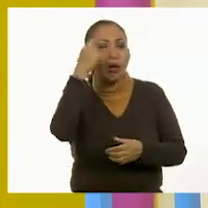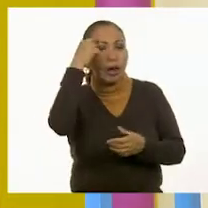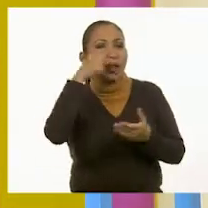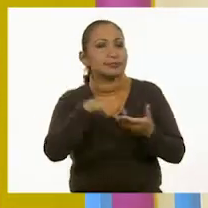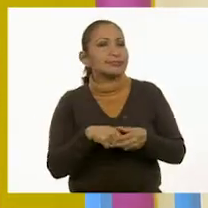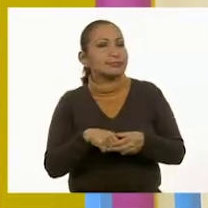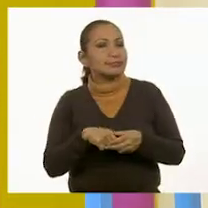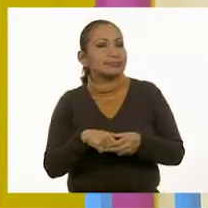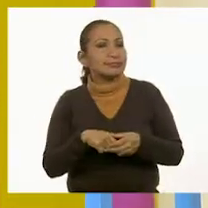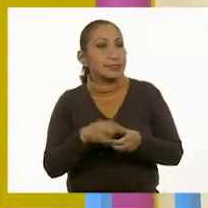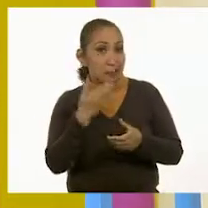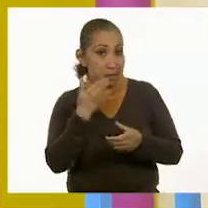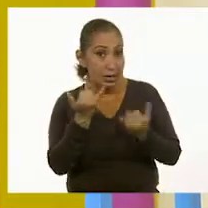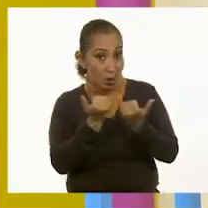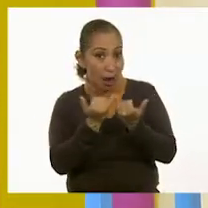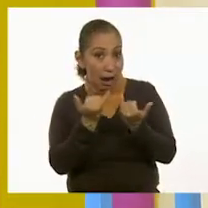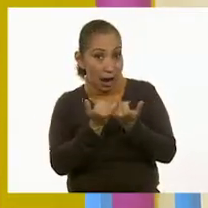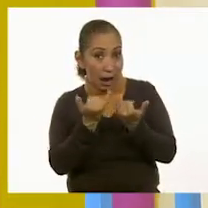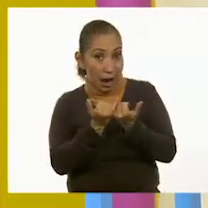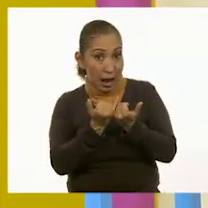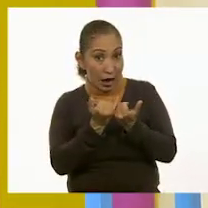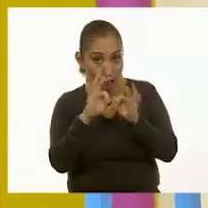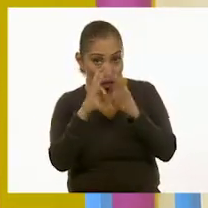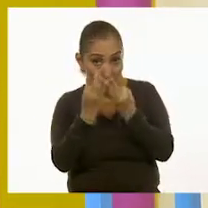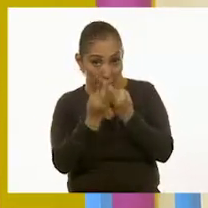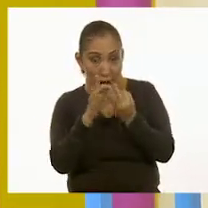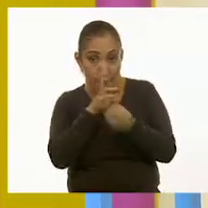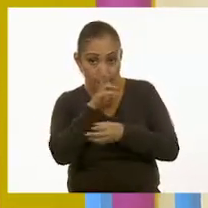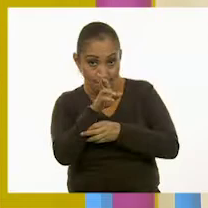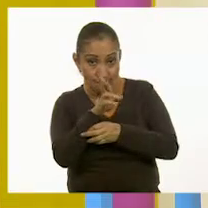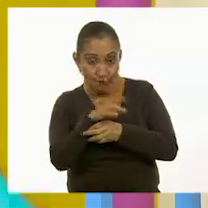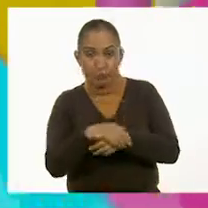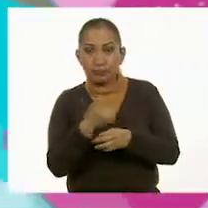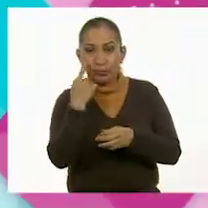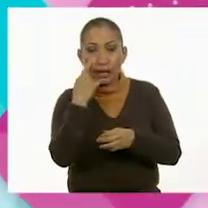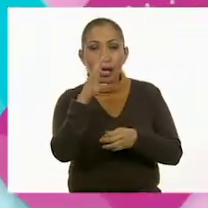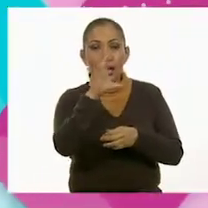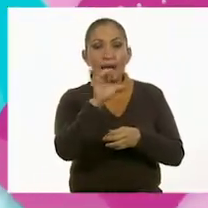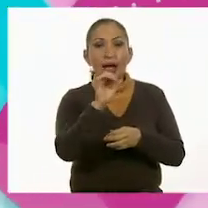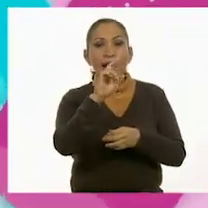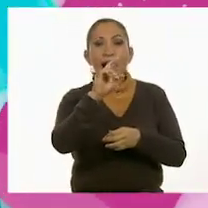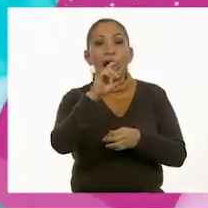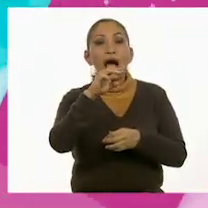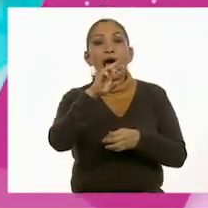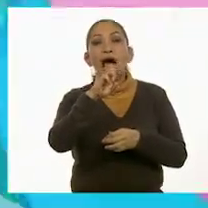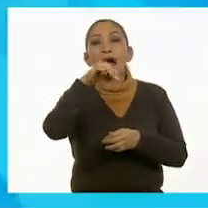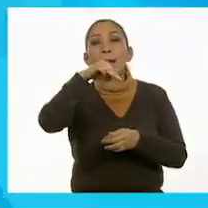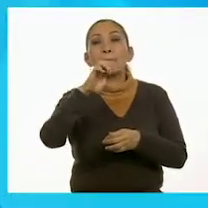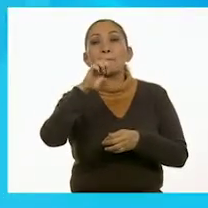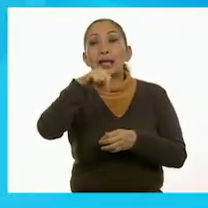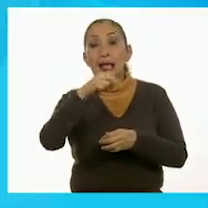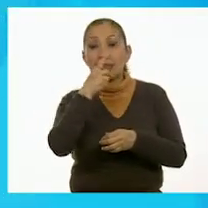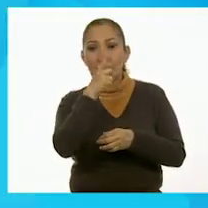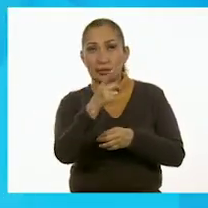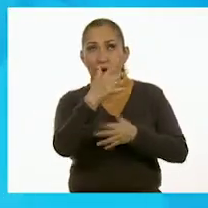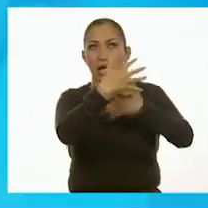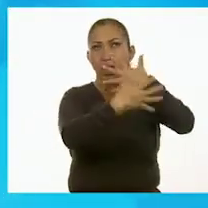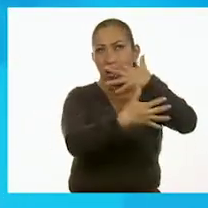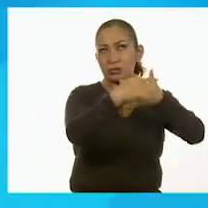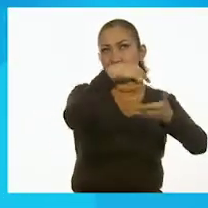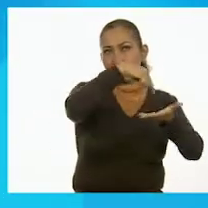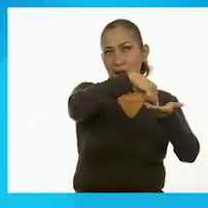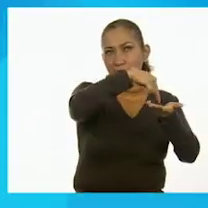imaginan? ¿Tendrá el mismo proceso? Vamos a ver. Carmen. Carmen nos dice... había 15